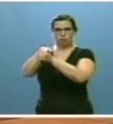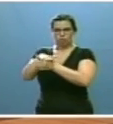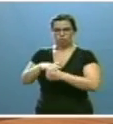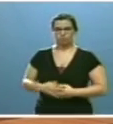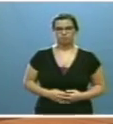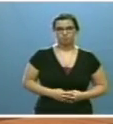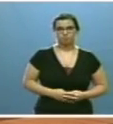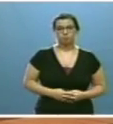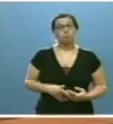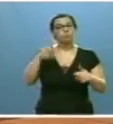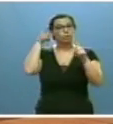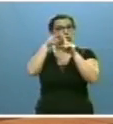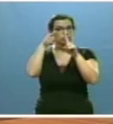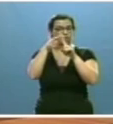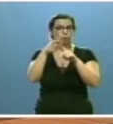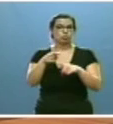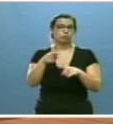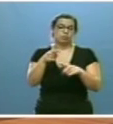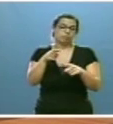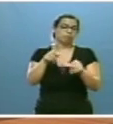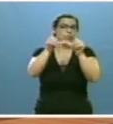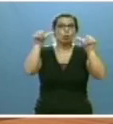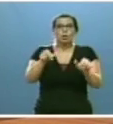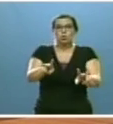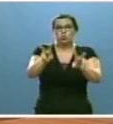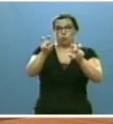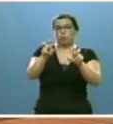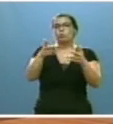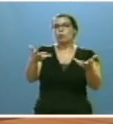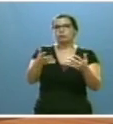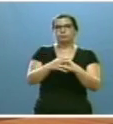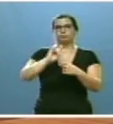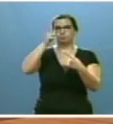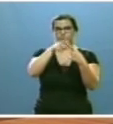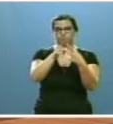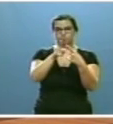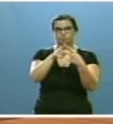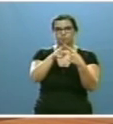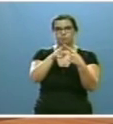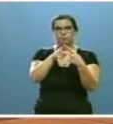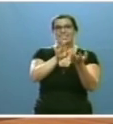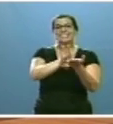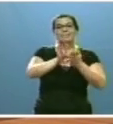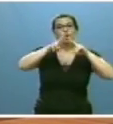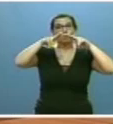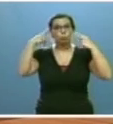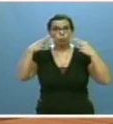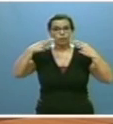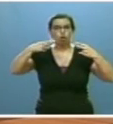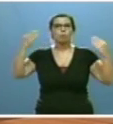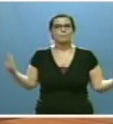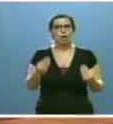Los objetivos del nuevo modelo de ordenación son, uno, mejorar los servicios públicos y